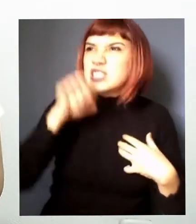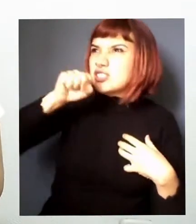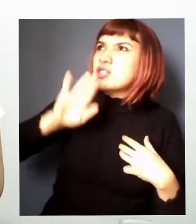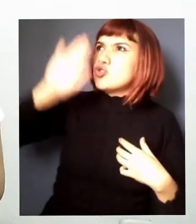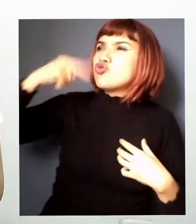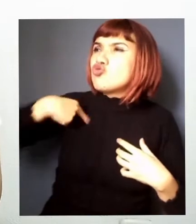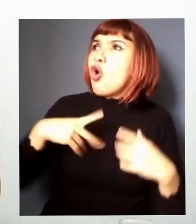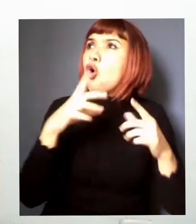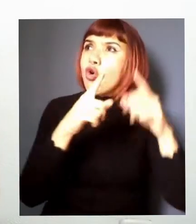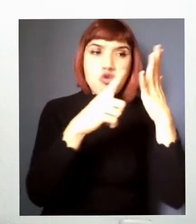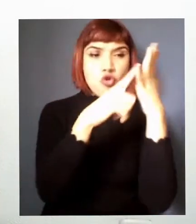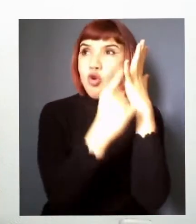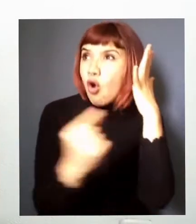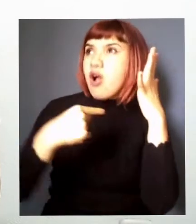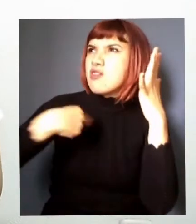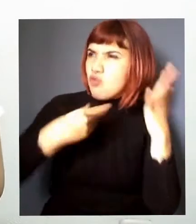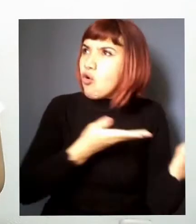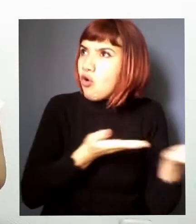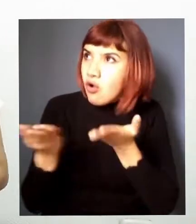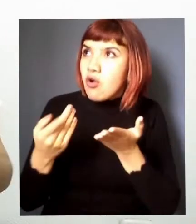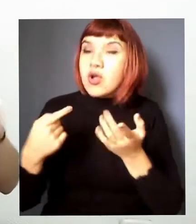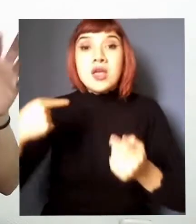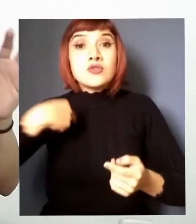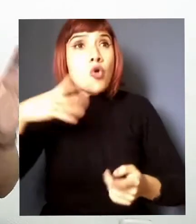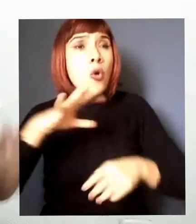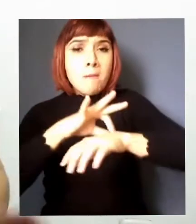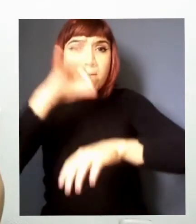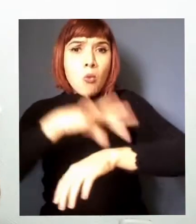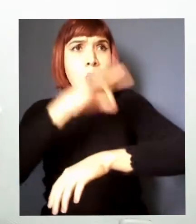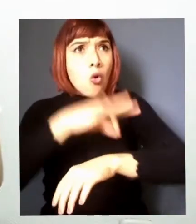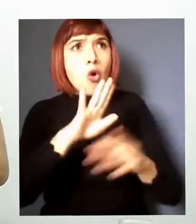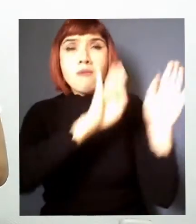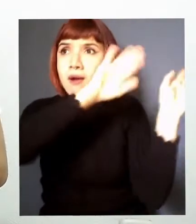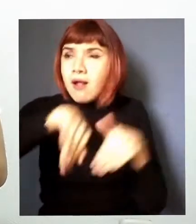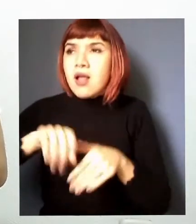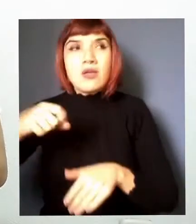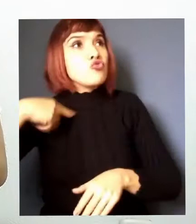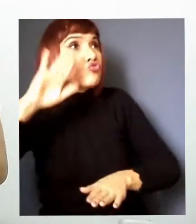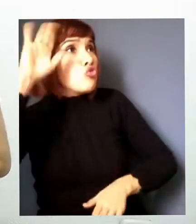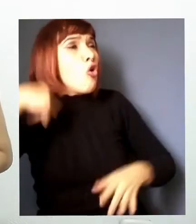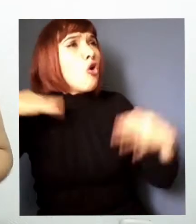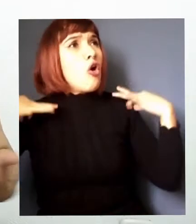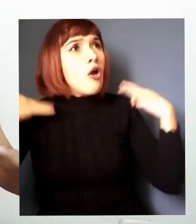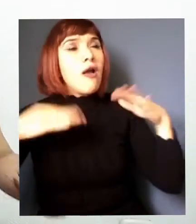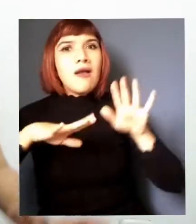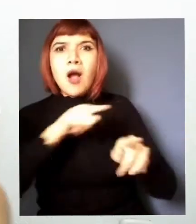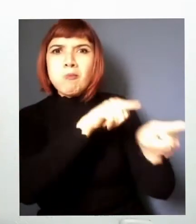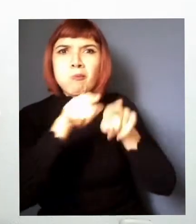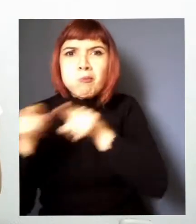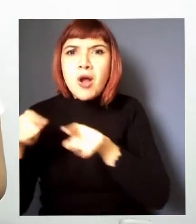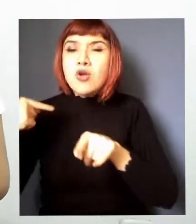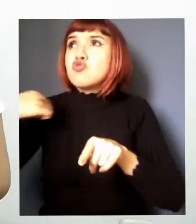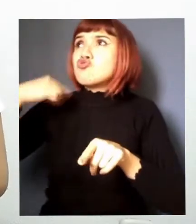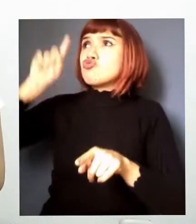engrudo yo traigo plumas divinas yo flores de la ceiba yo las telas yo traigo un